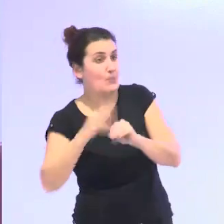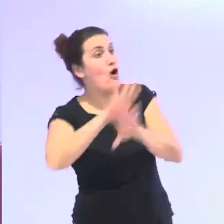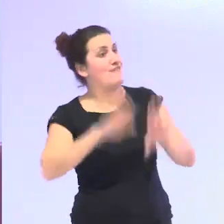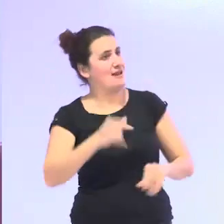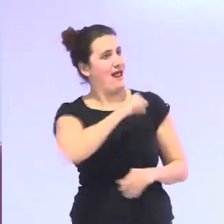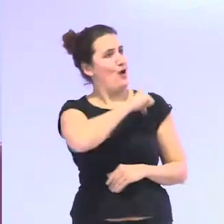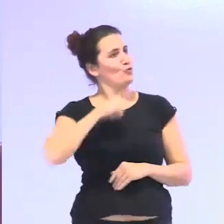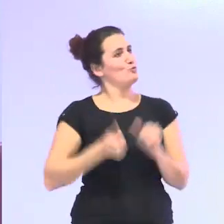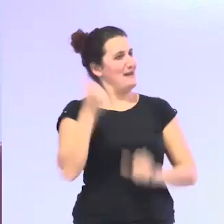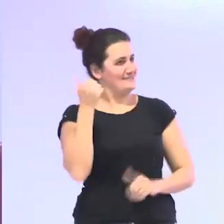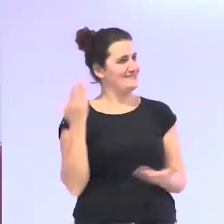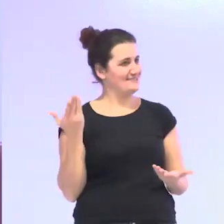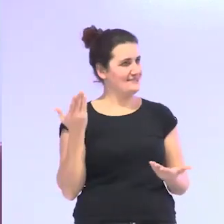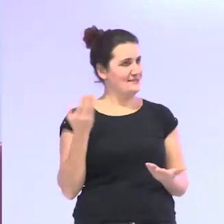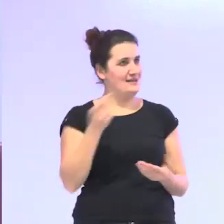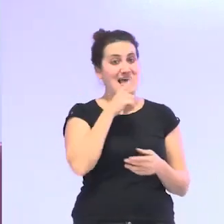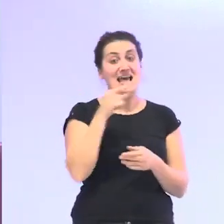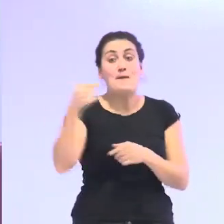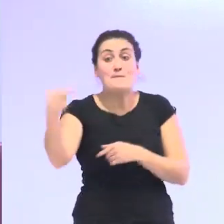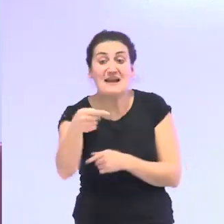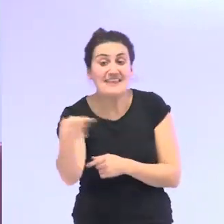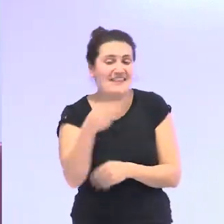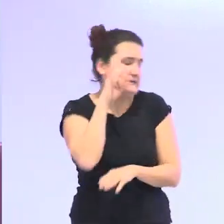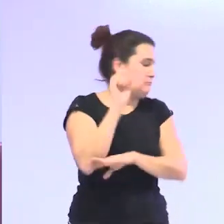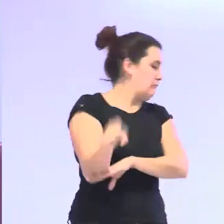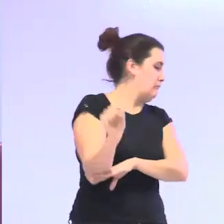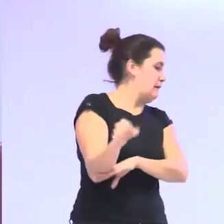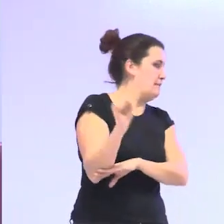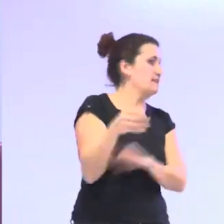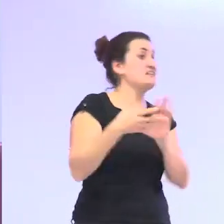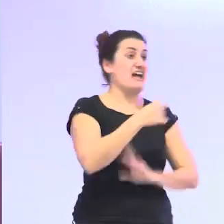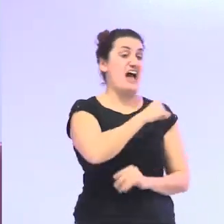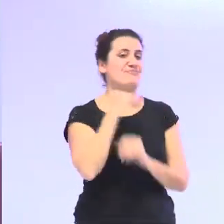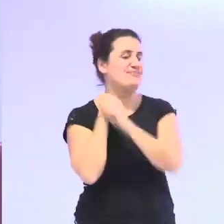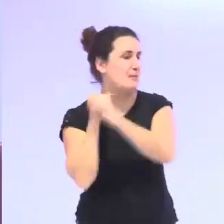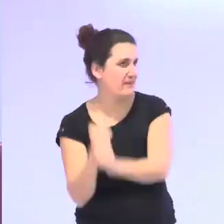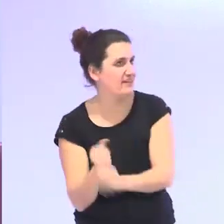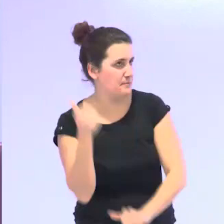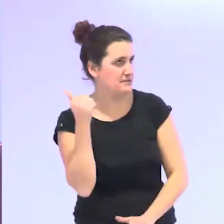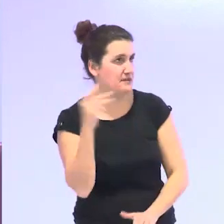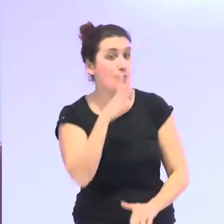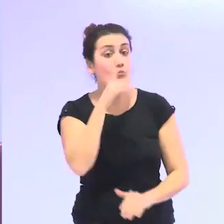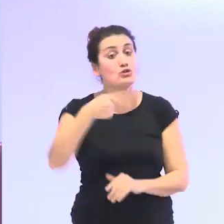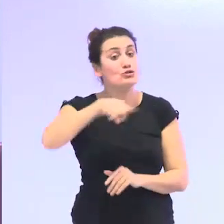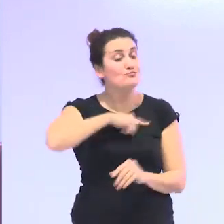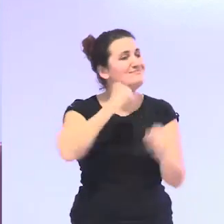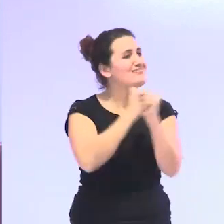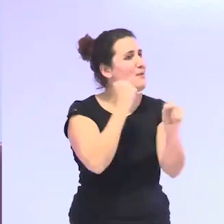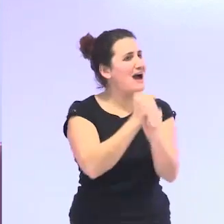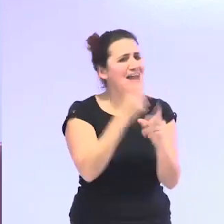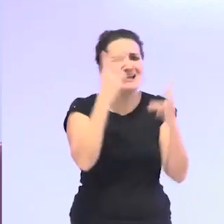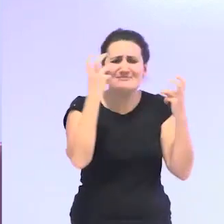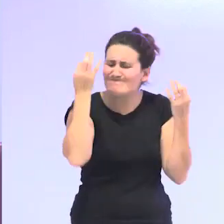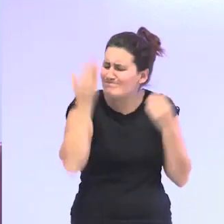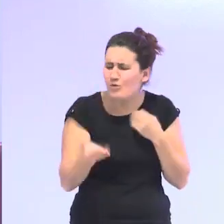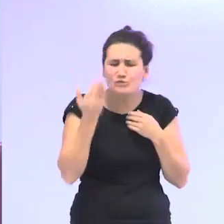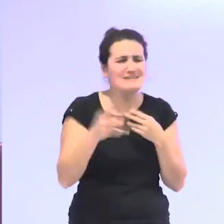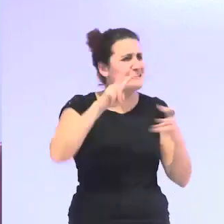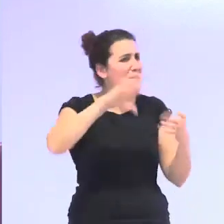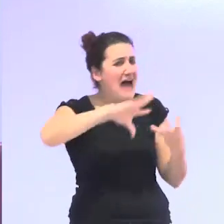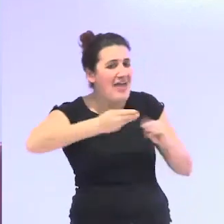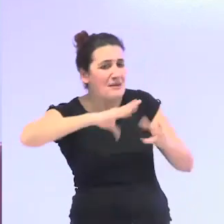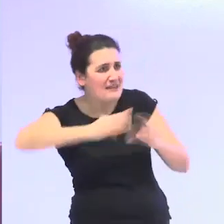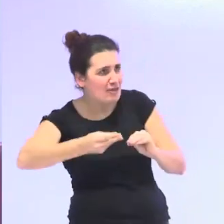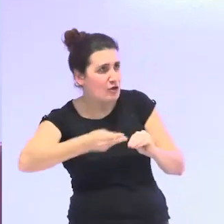o sea negar las pérdidas es hacerte mucho más dependiente por eso es importante trabajar esas adaptaciones y